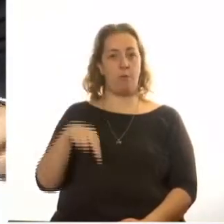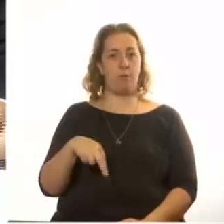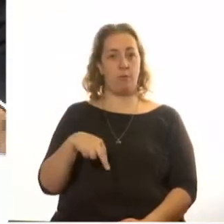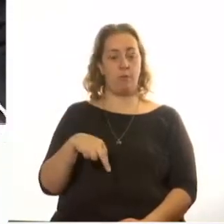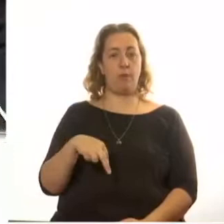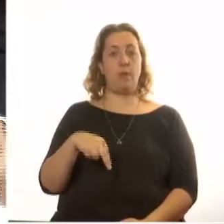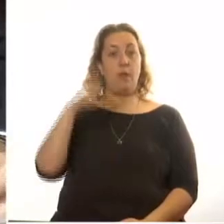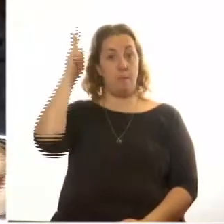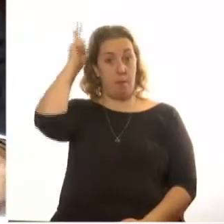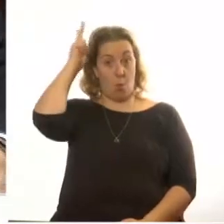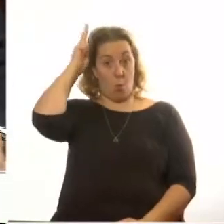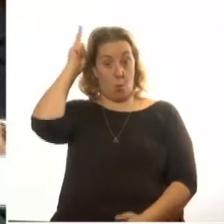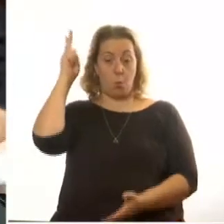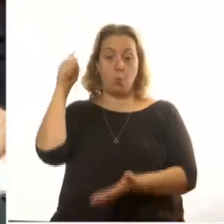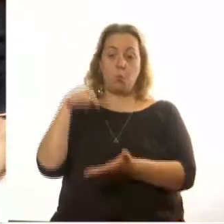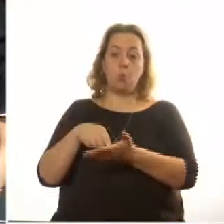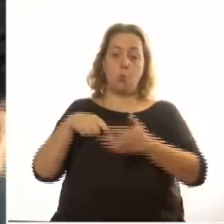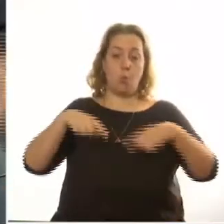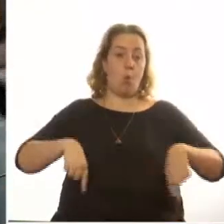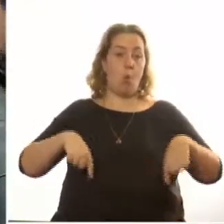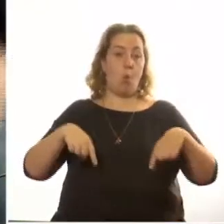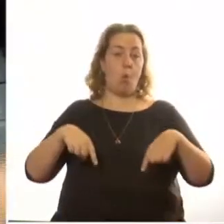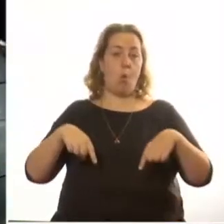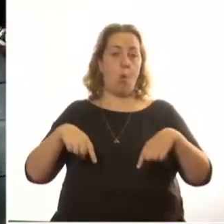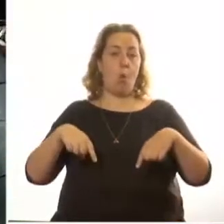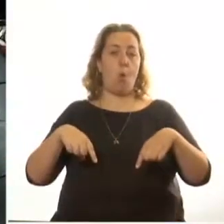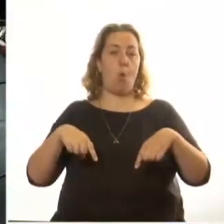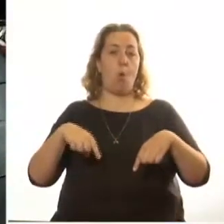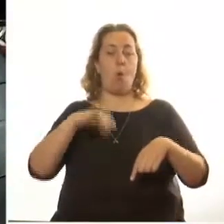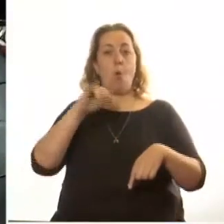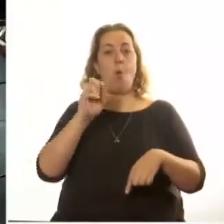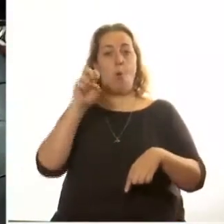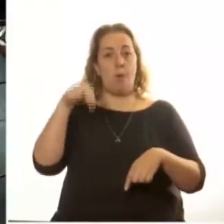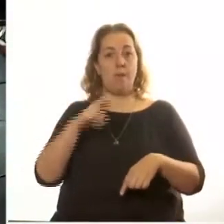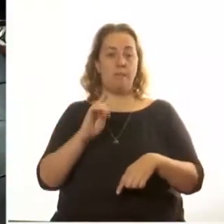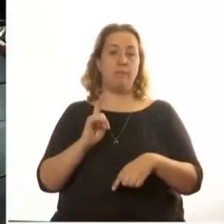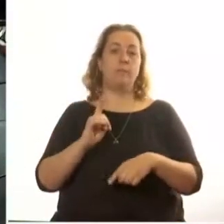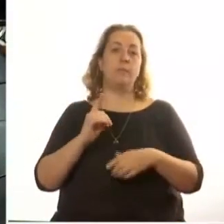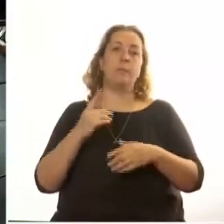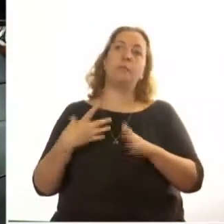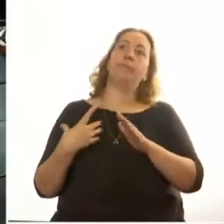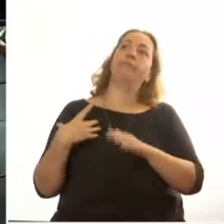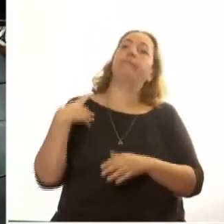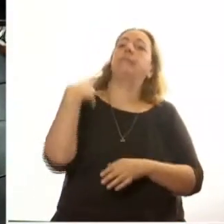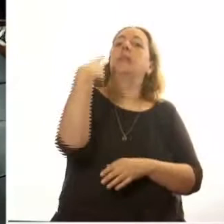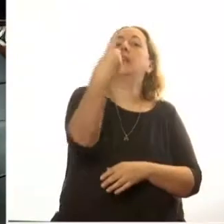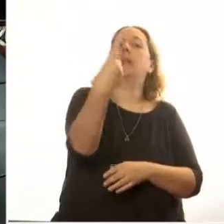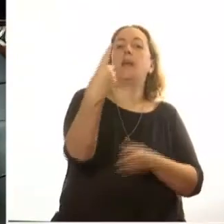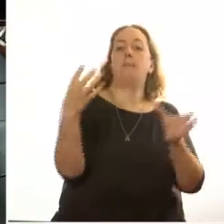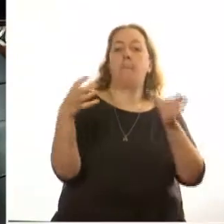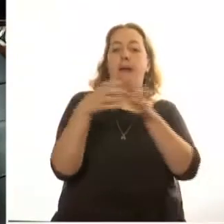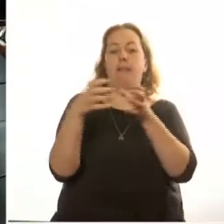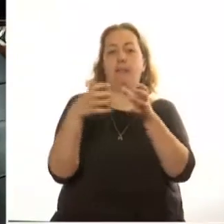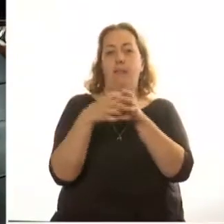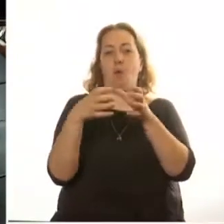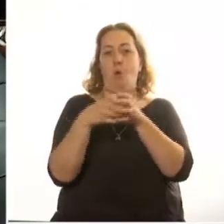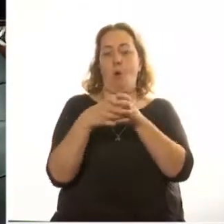actual gobernador de Junín y líder del partido Perú Libre, dijo que